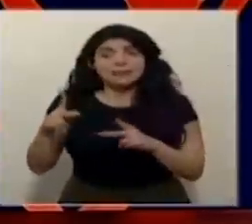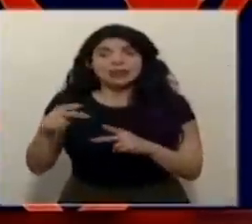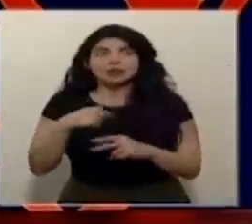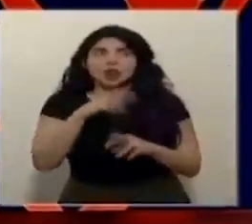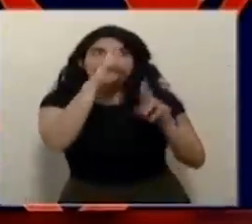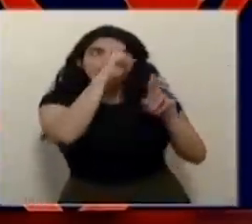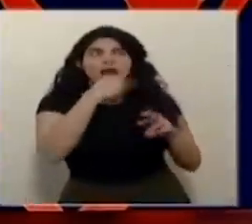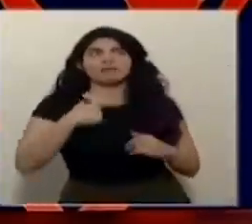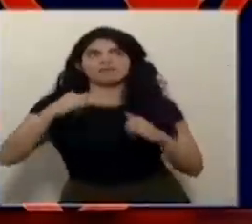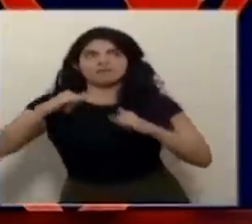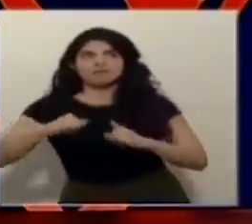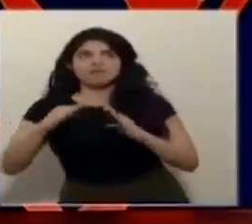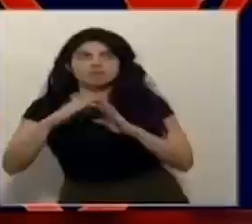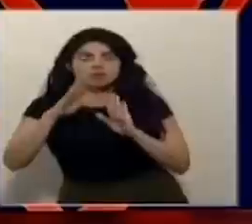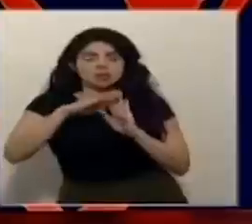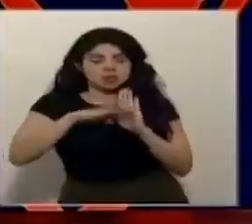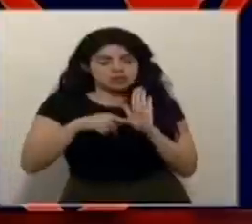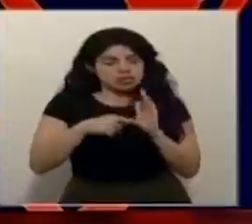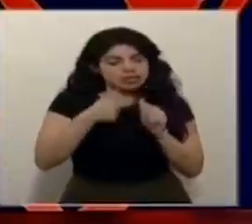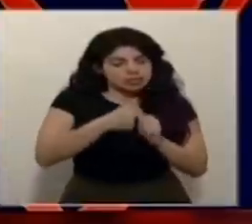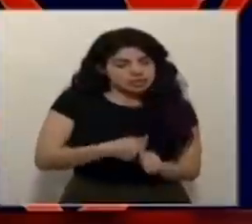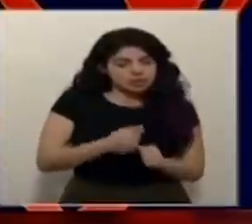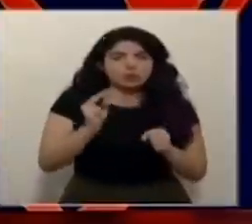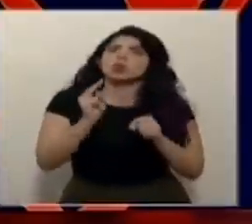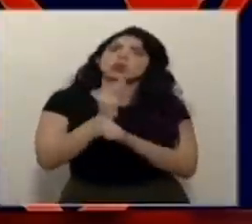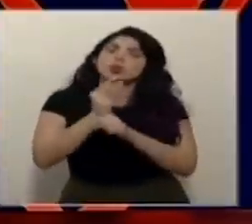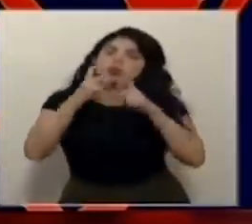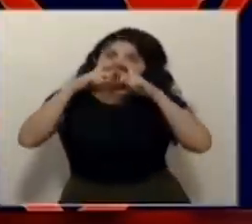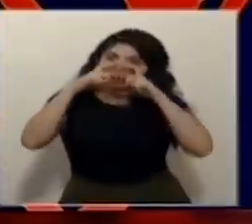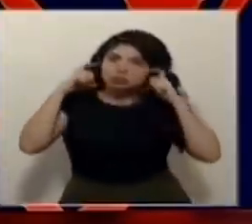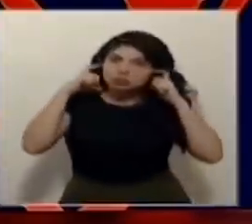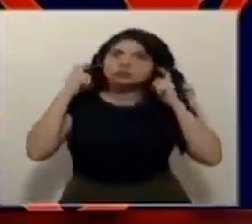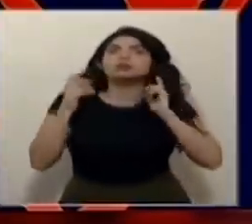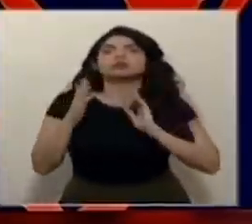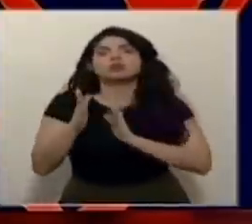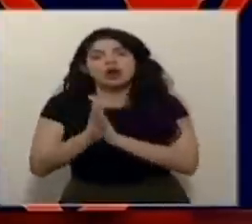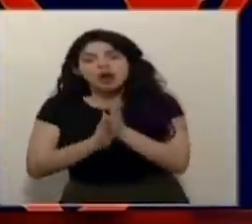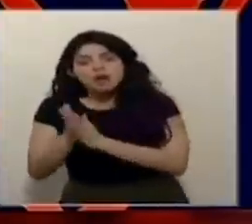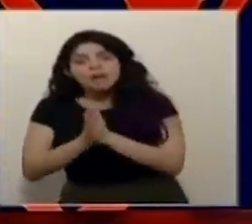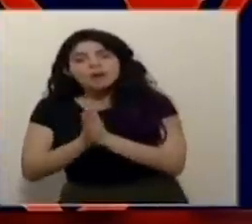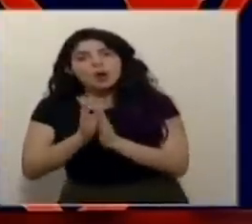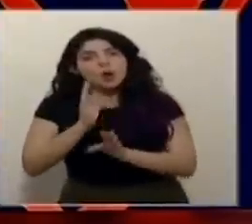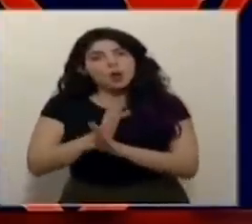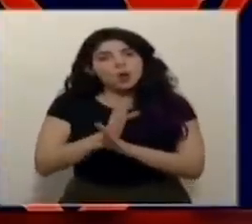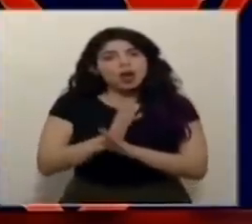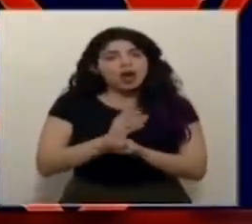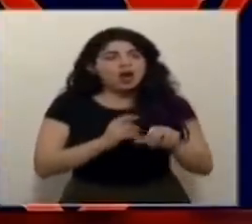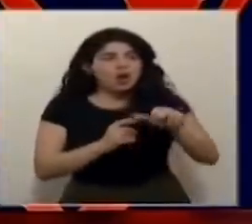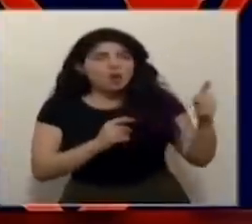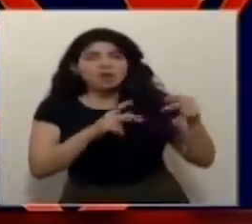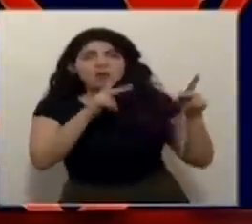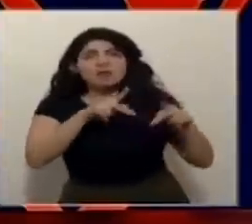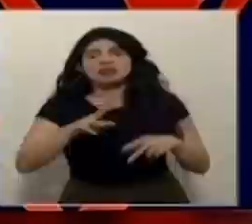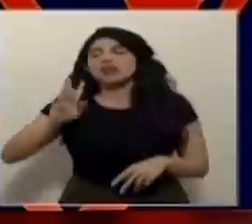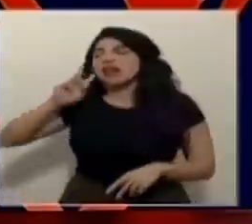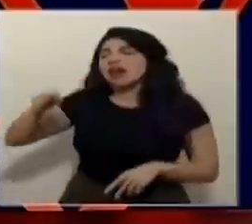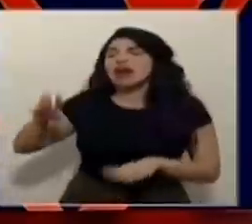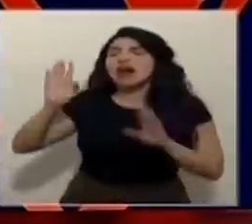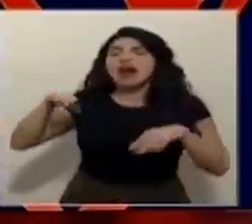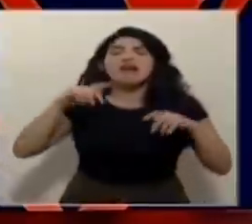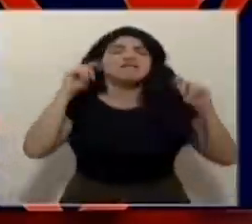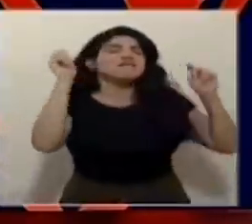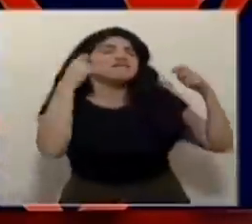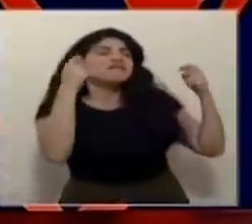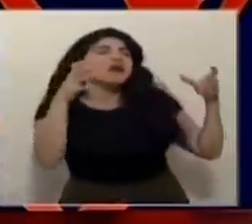protocolos que está utilizando la mascarilla que se lavan las manos que se cuidan y otras personas hagan aglomeraciones hagan